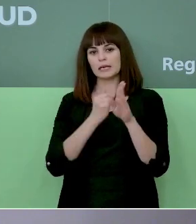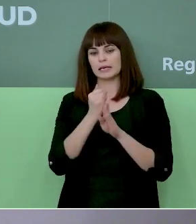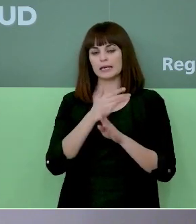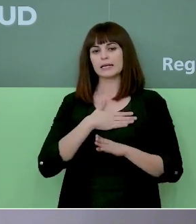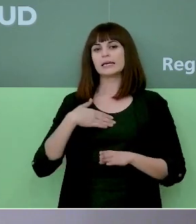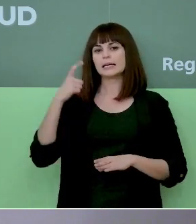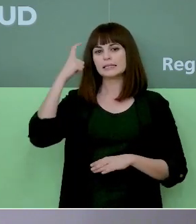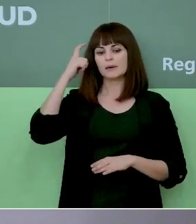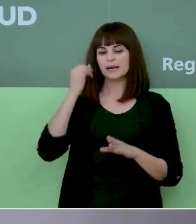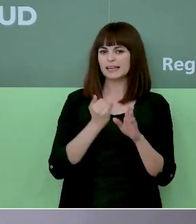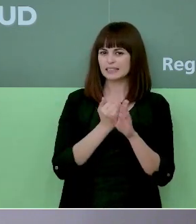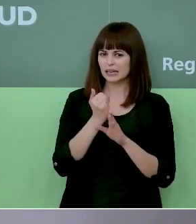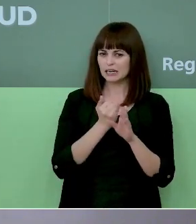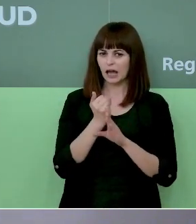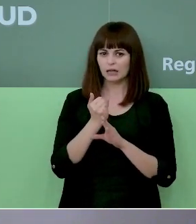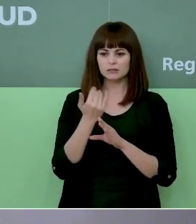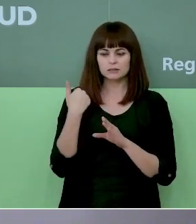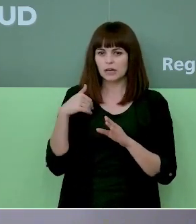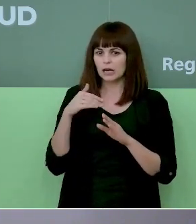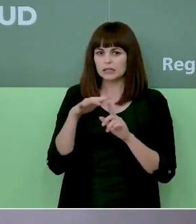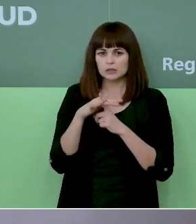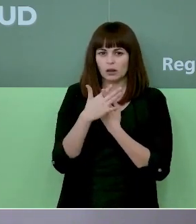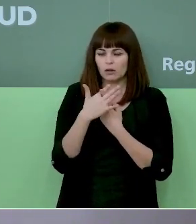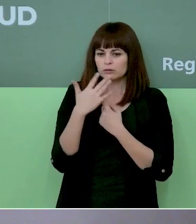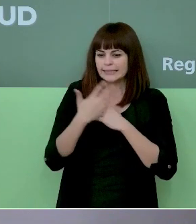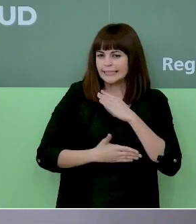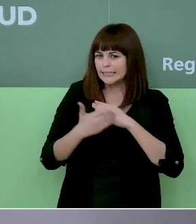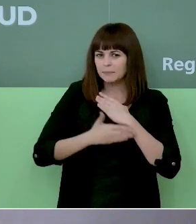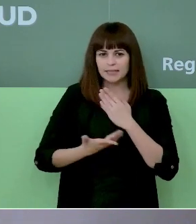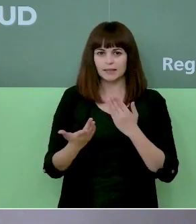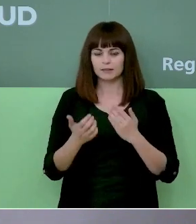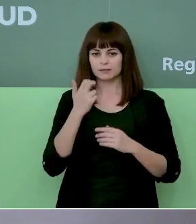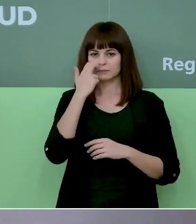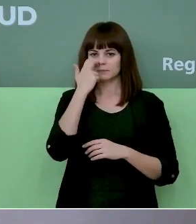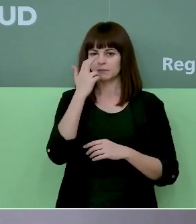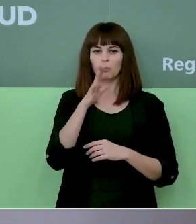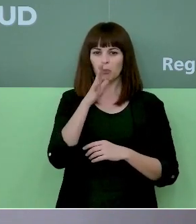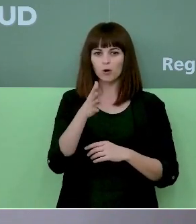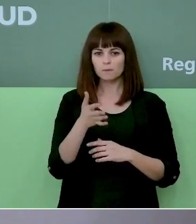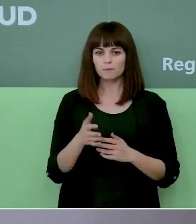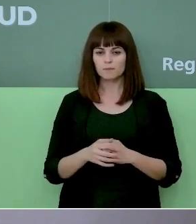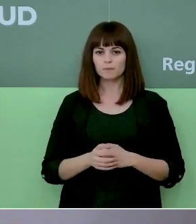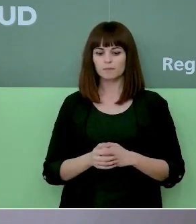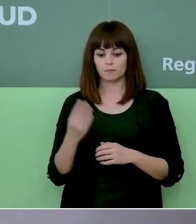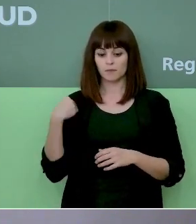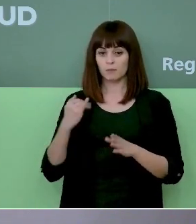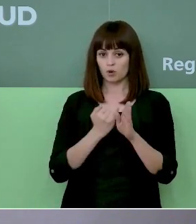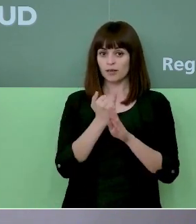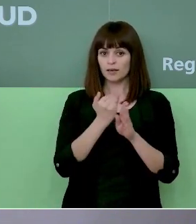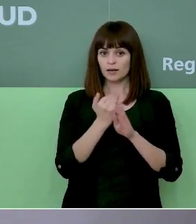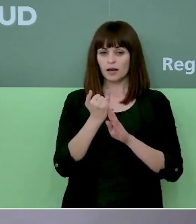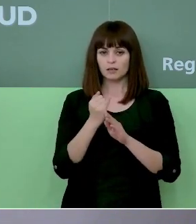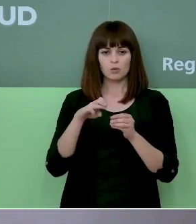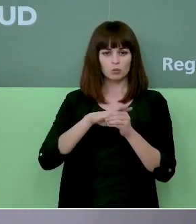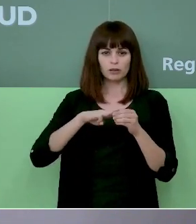por qué Yecla ha llegado a una situación límite de estas características y a qué se cree que se debe que Yecla haya sido el municipio más